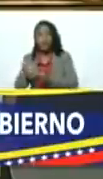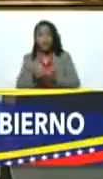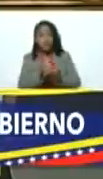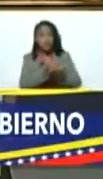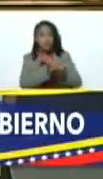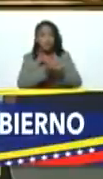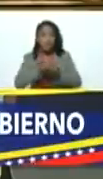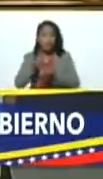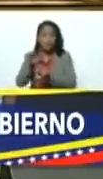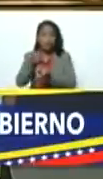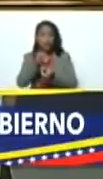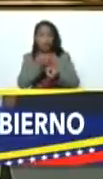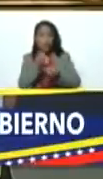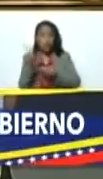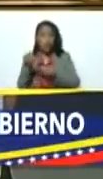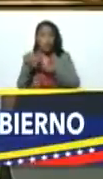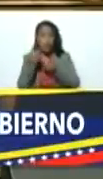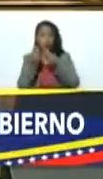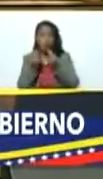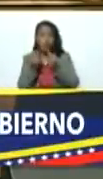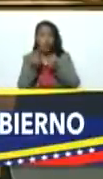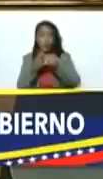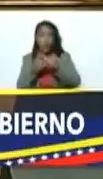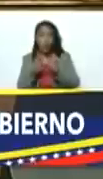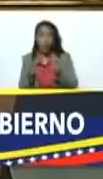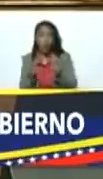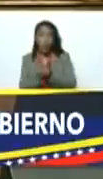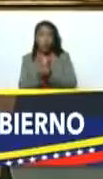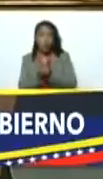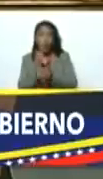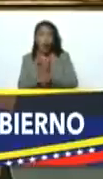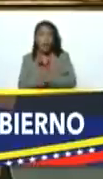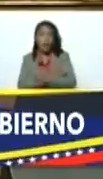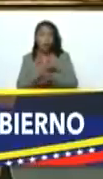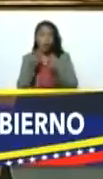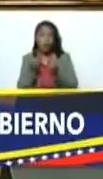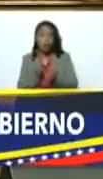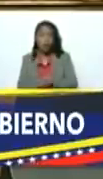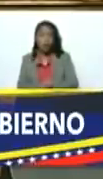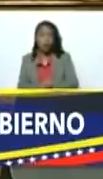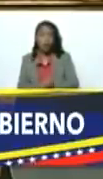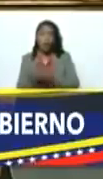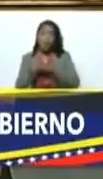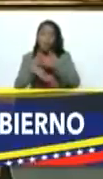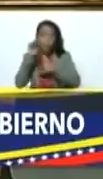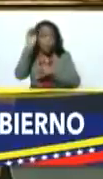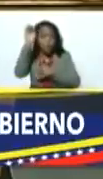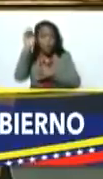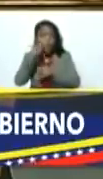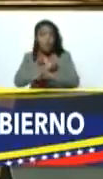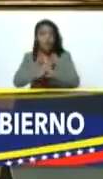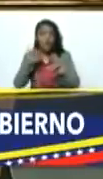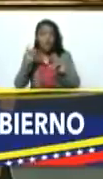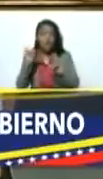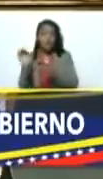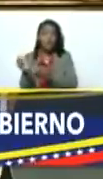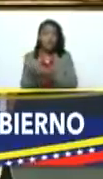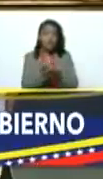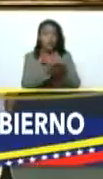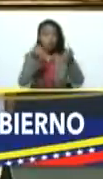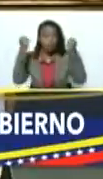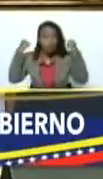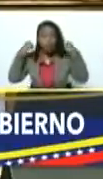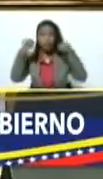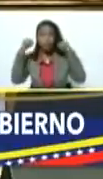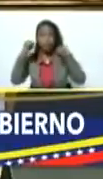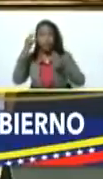seguramente este número se quedará se quedará corto ante el número que vamos a tener al final del ejercicio